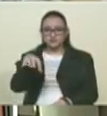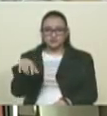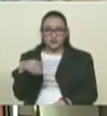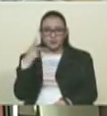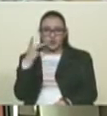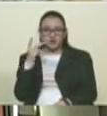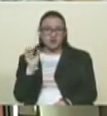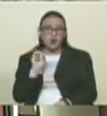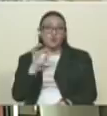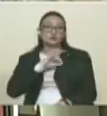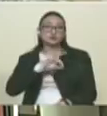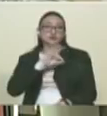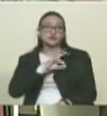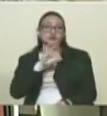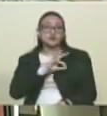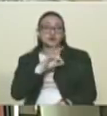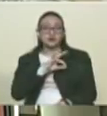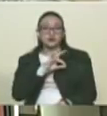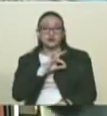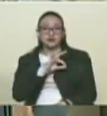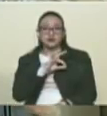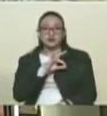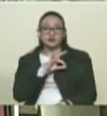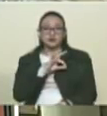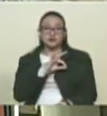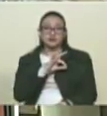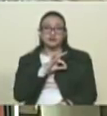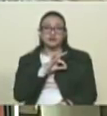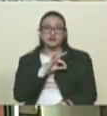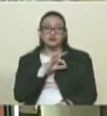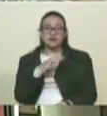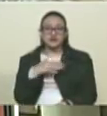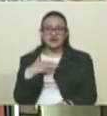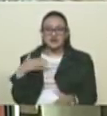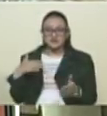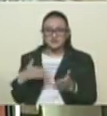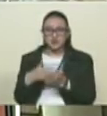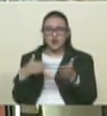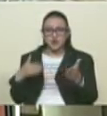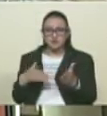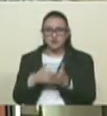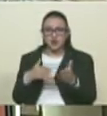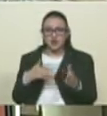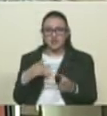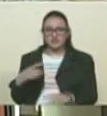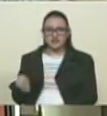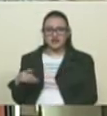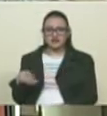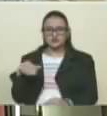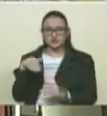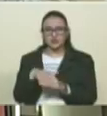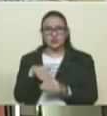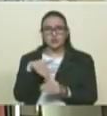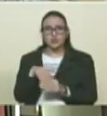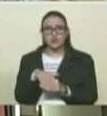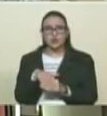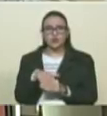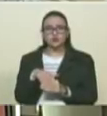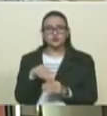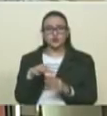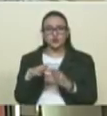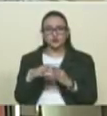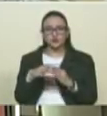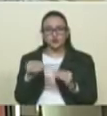que han venido actuando para atentar contra el derecho al voto de las venezolanas